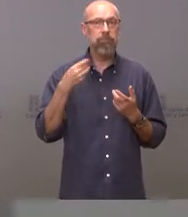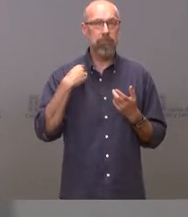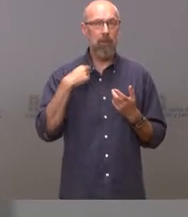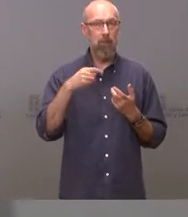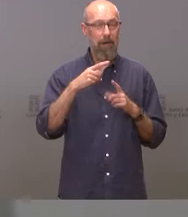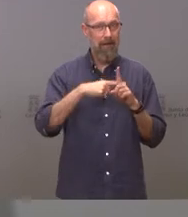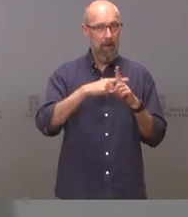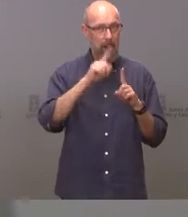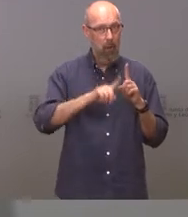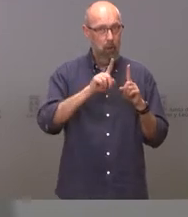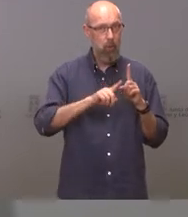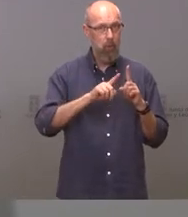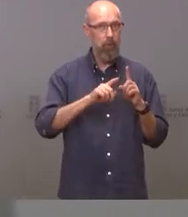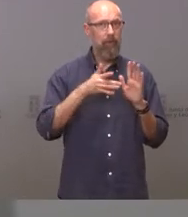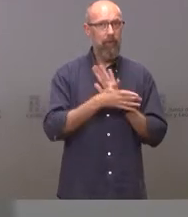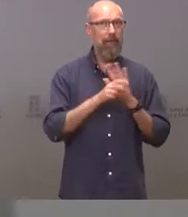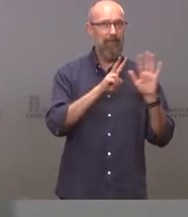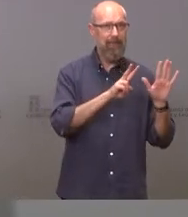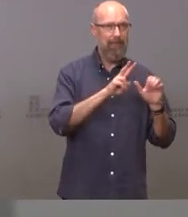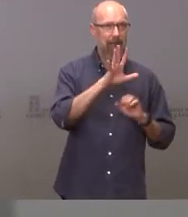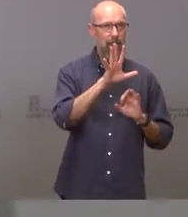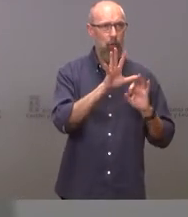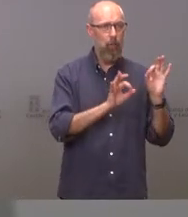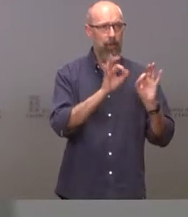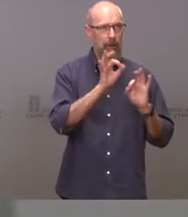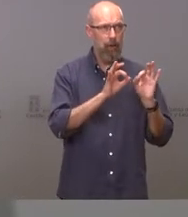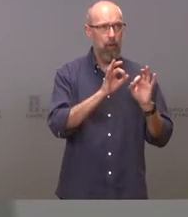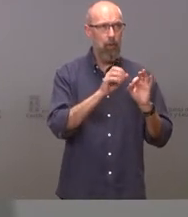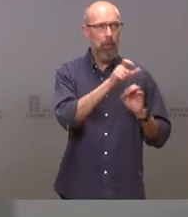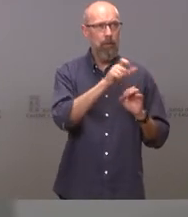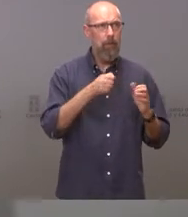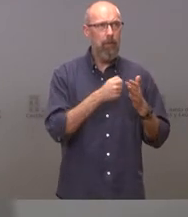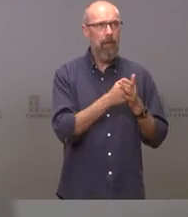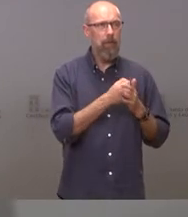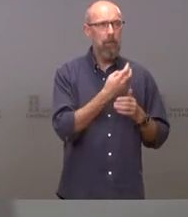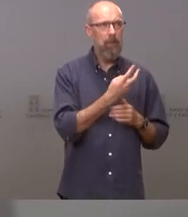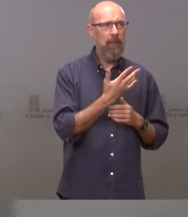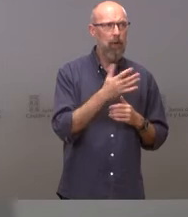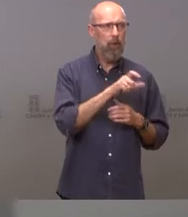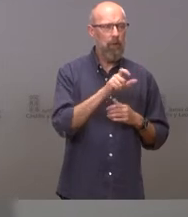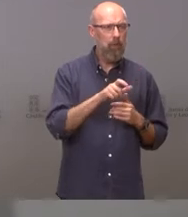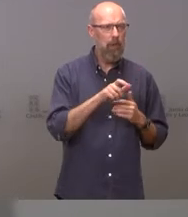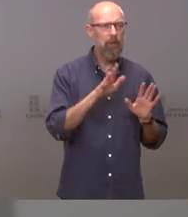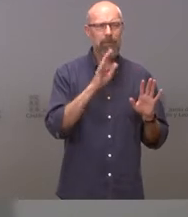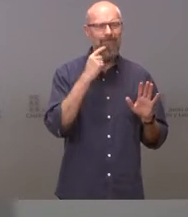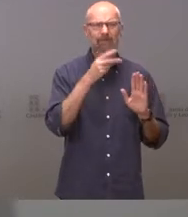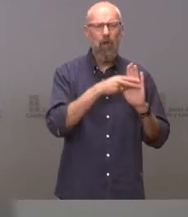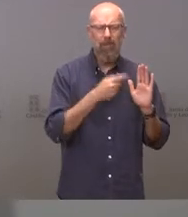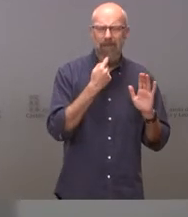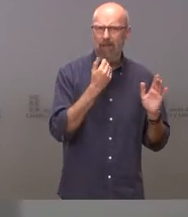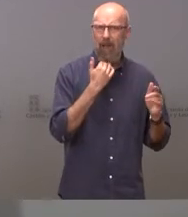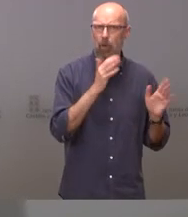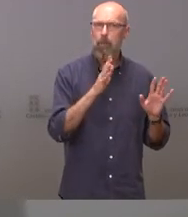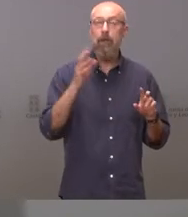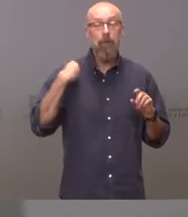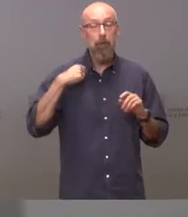1, 75% ocupación máxima de 25 personas. lo tienen en nota, pero en principio no vamos a permitir el